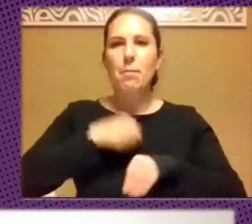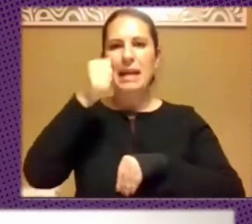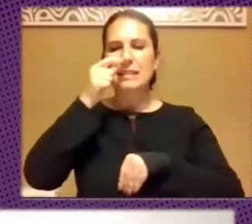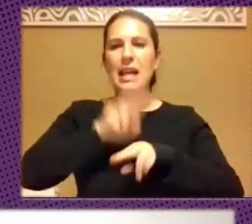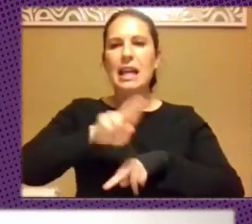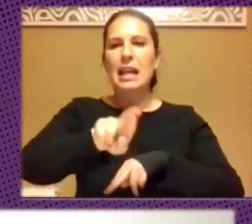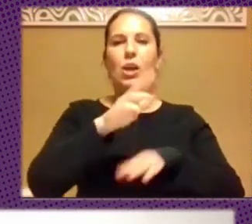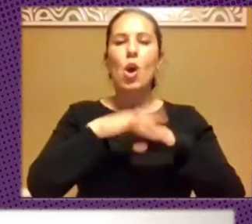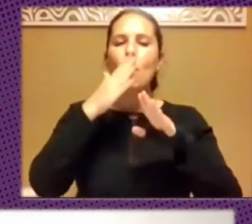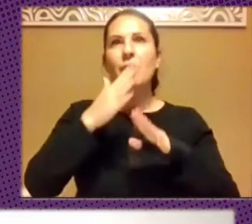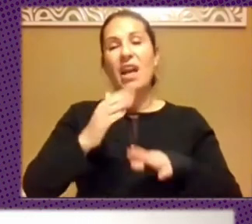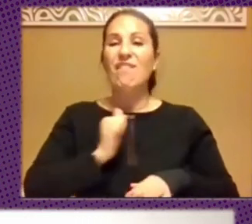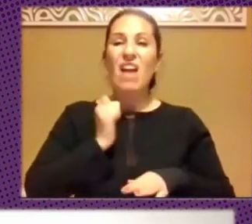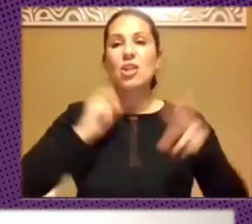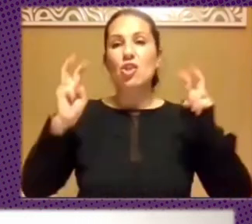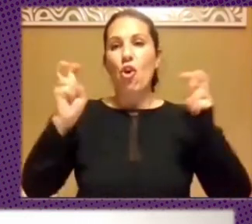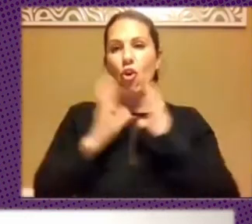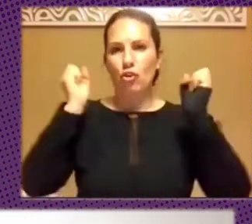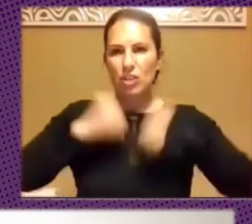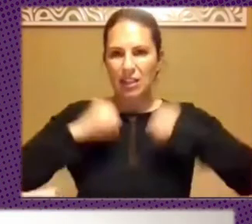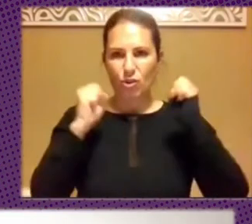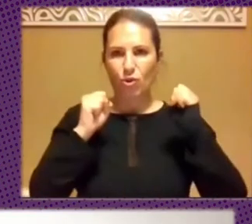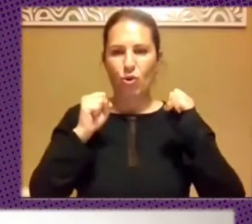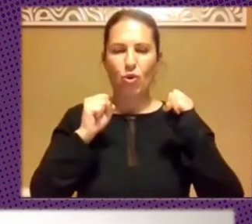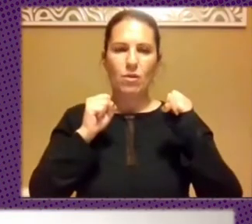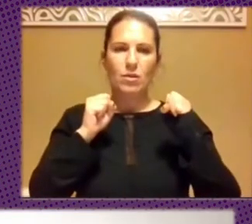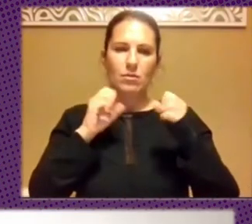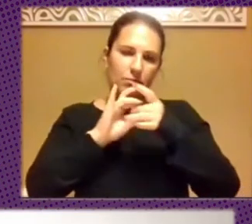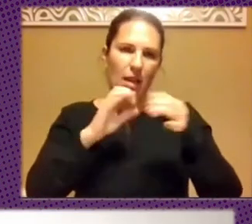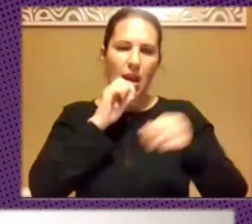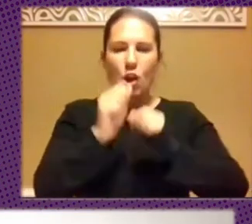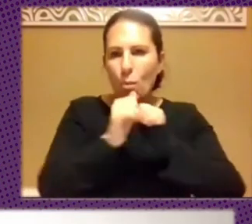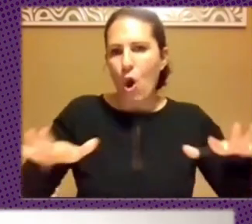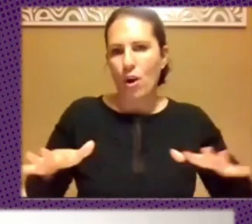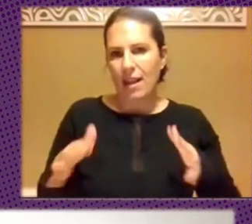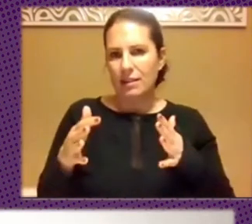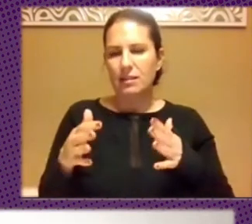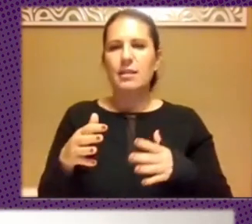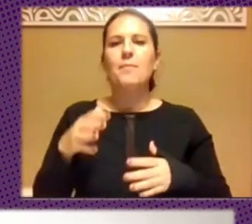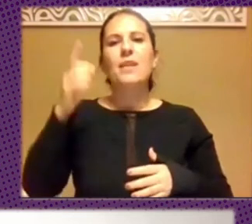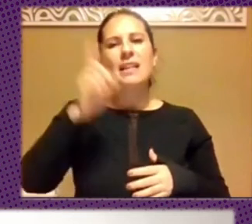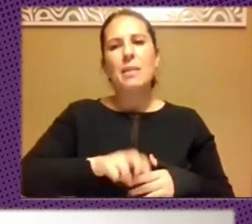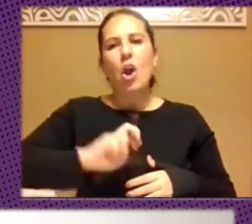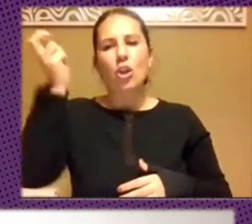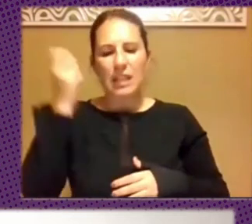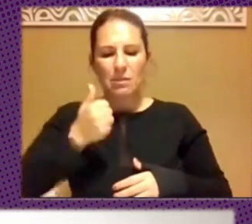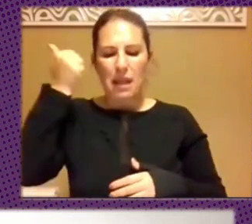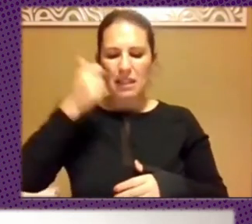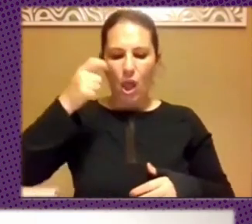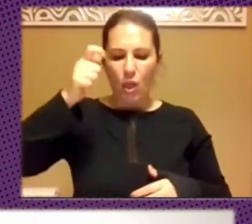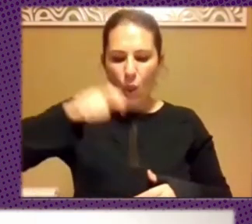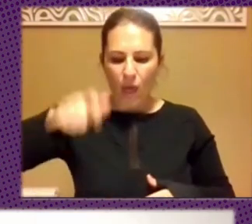consenso alrededor de rumores, desinformación, mientras que hay contranarrativas ciudadanas,